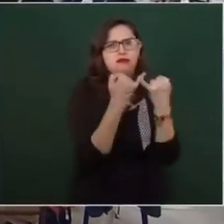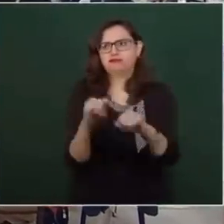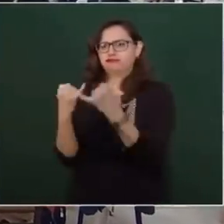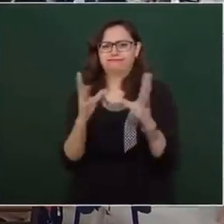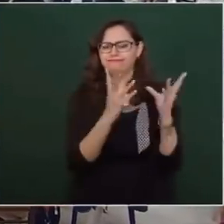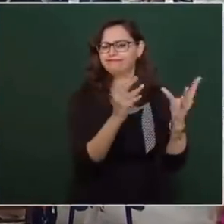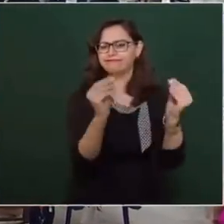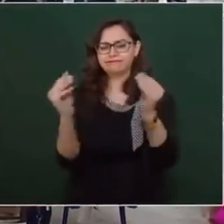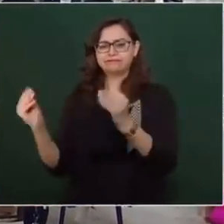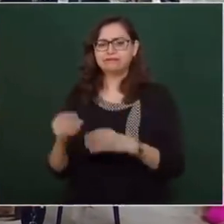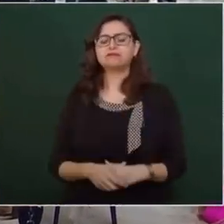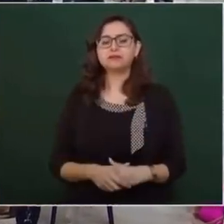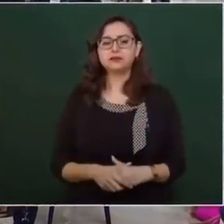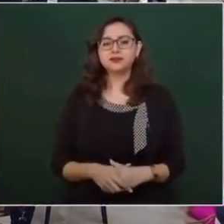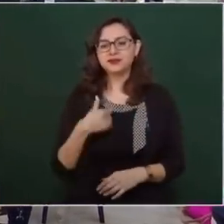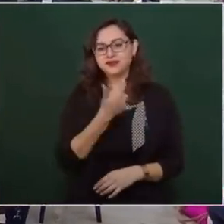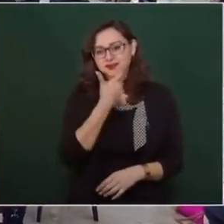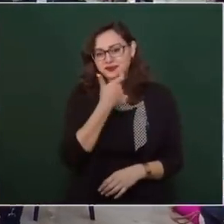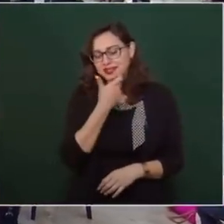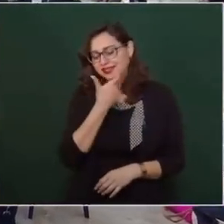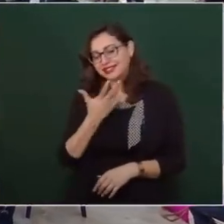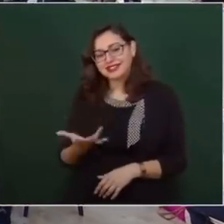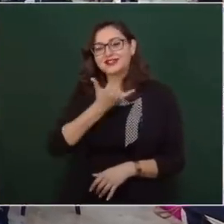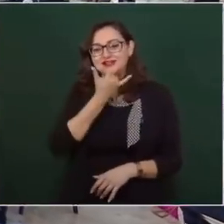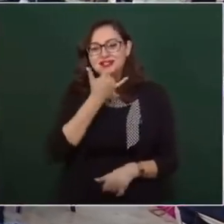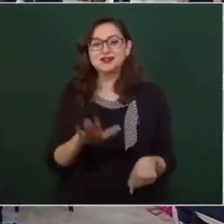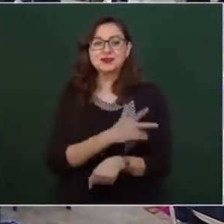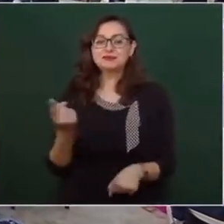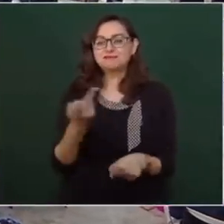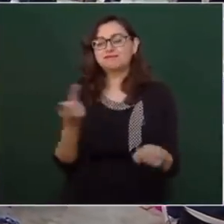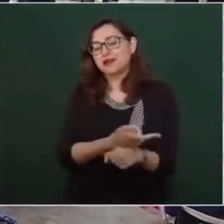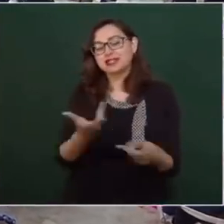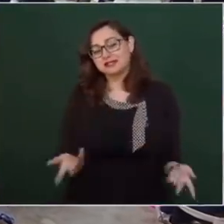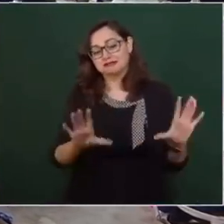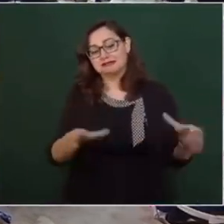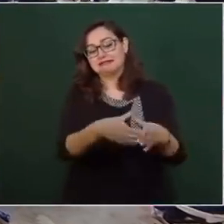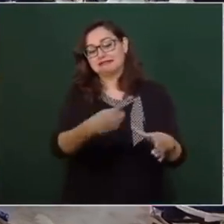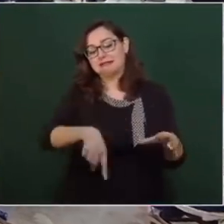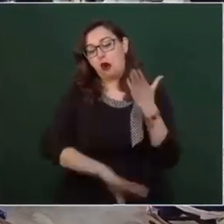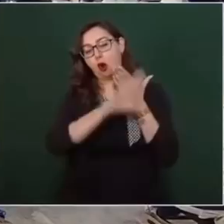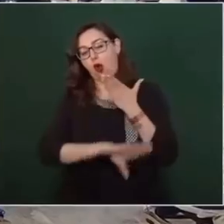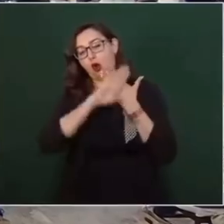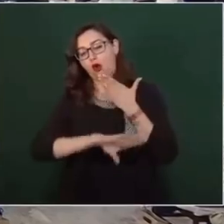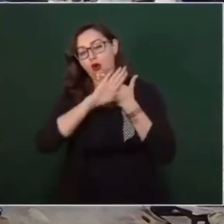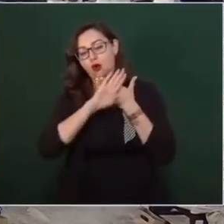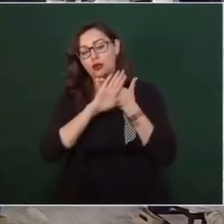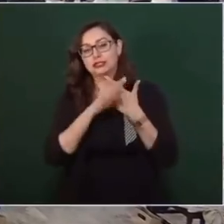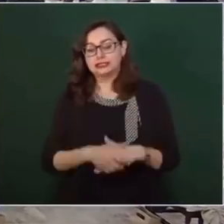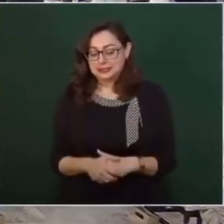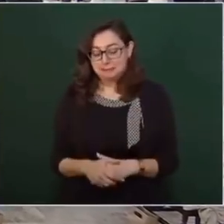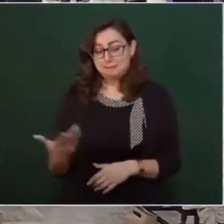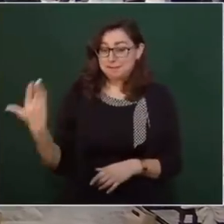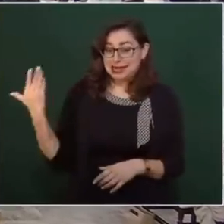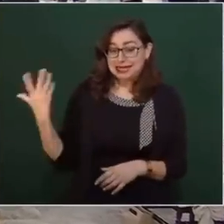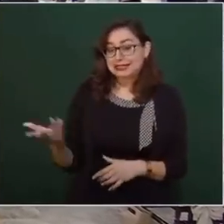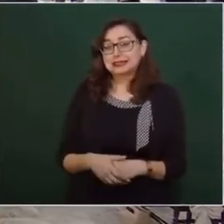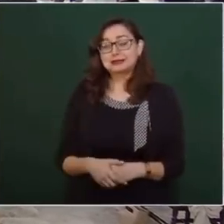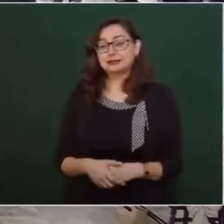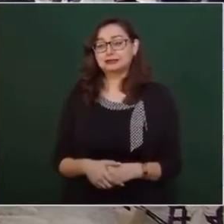Este... Me río porque nuestros adversarios, hace algún tiempo,